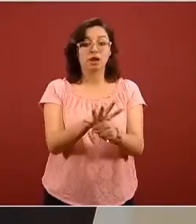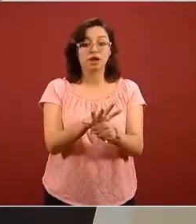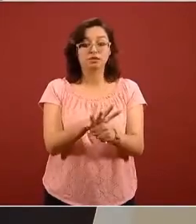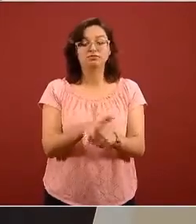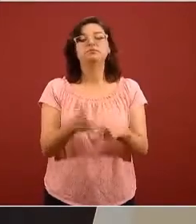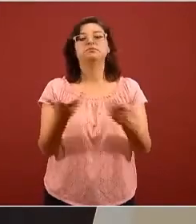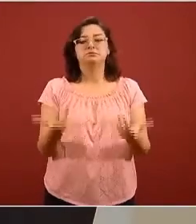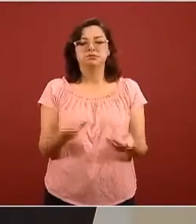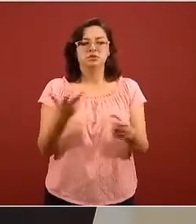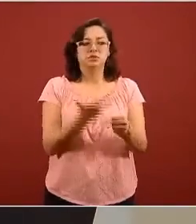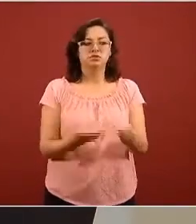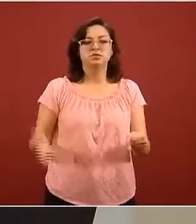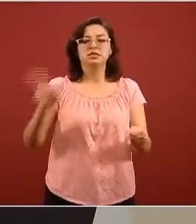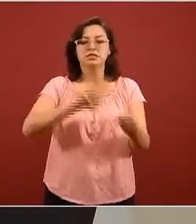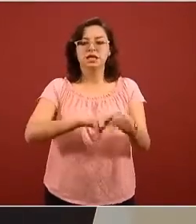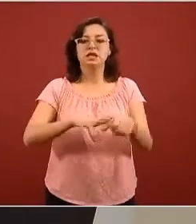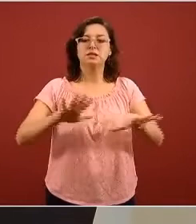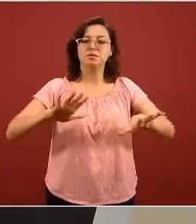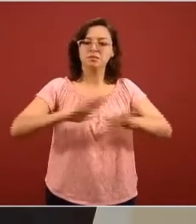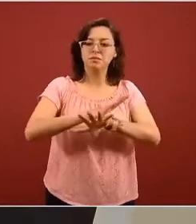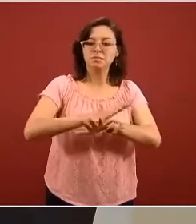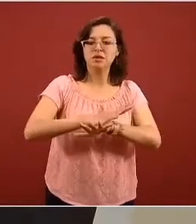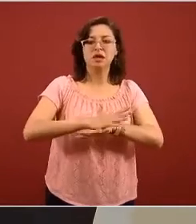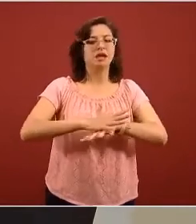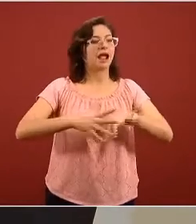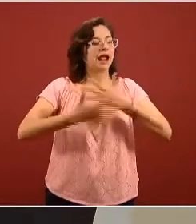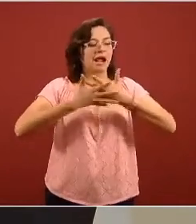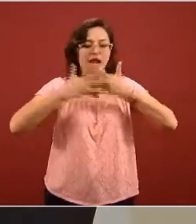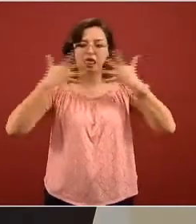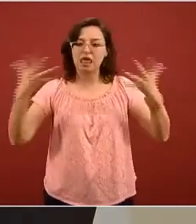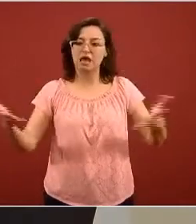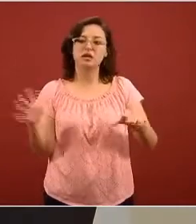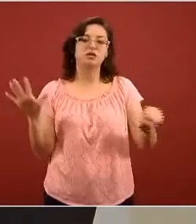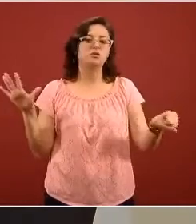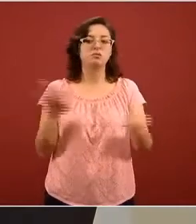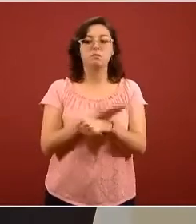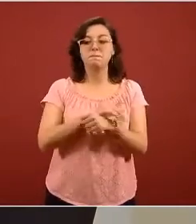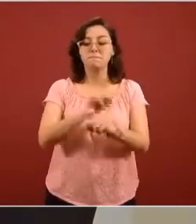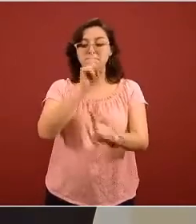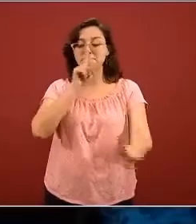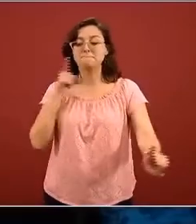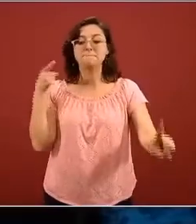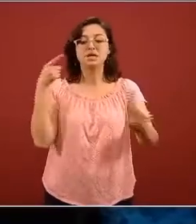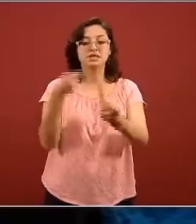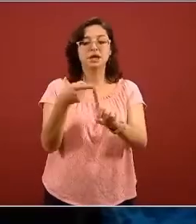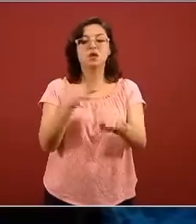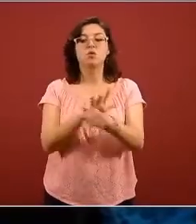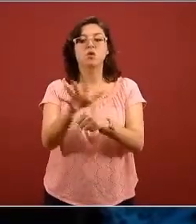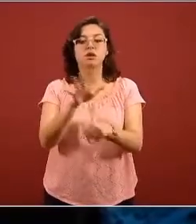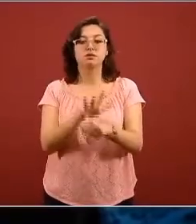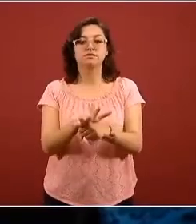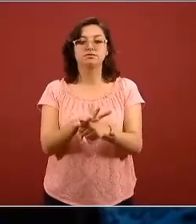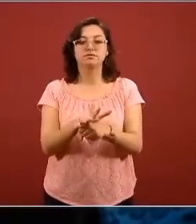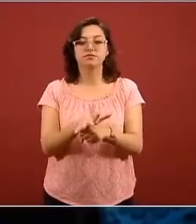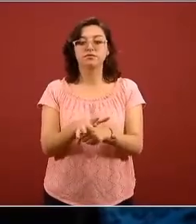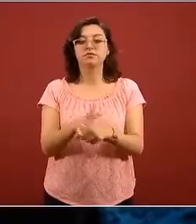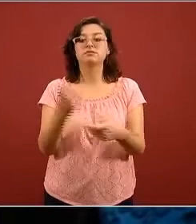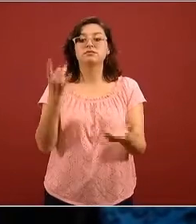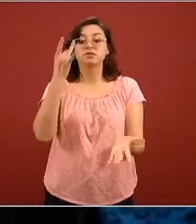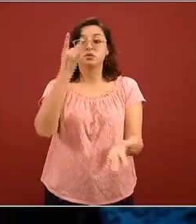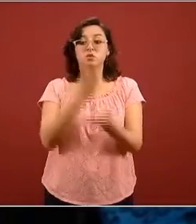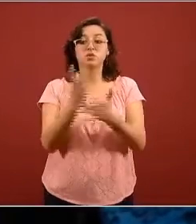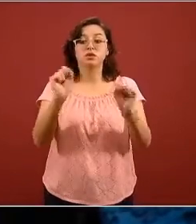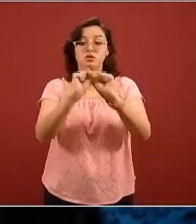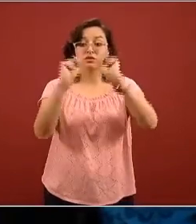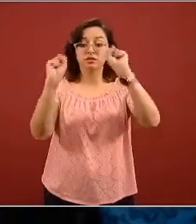reconversión lo que él ha designado como la mega reconversión y la meta para esta mega reconversión sólo del subsistema